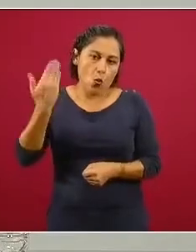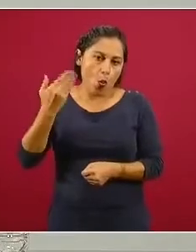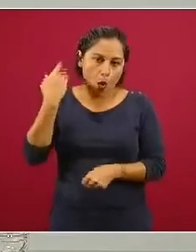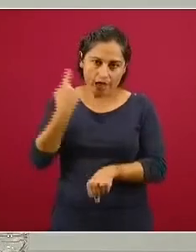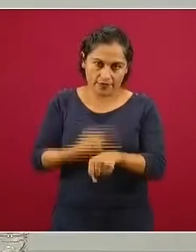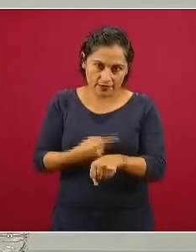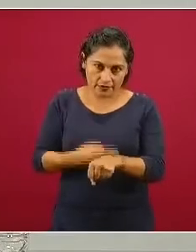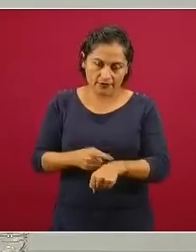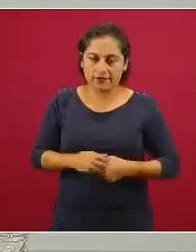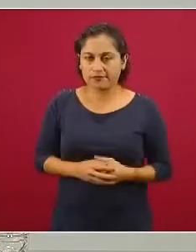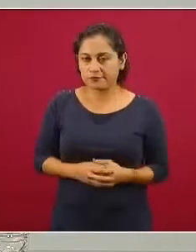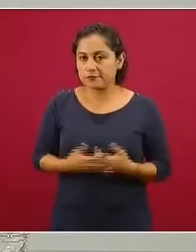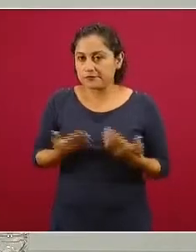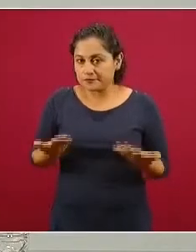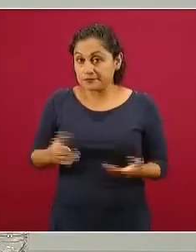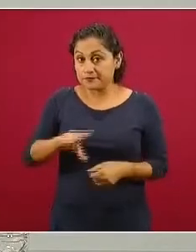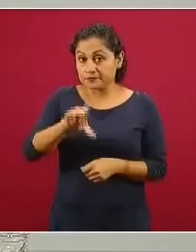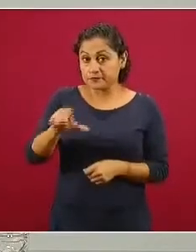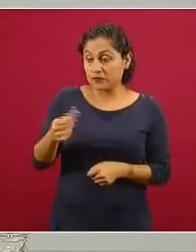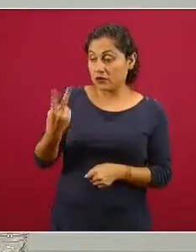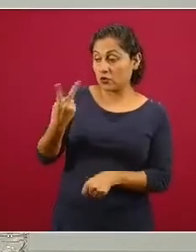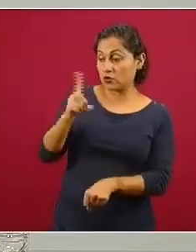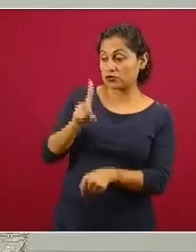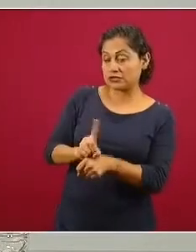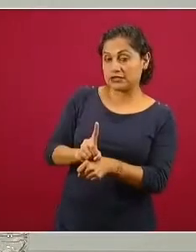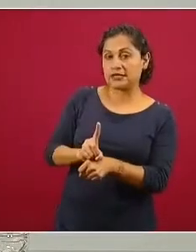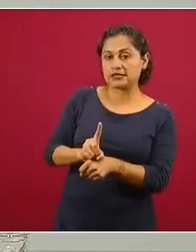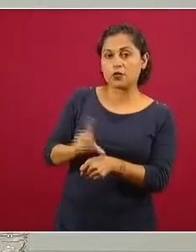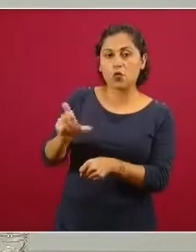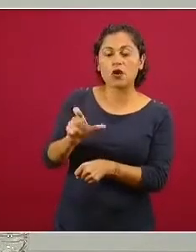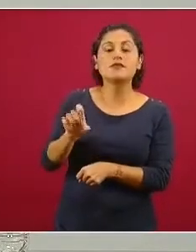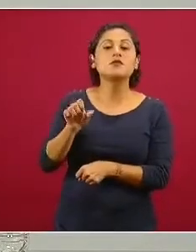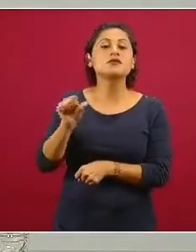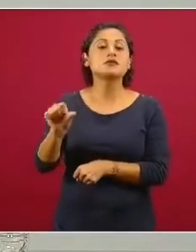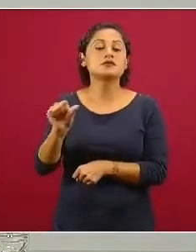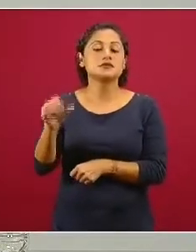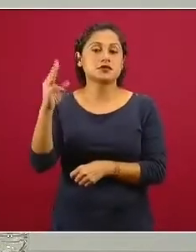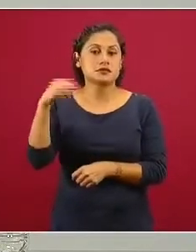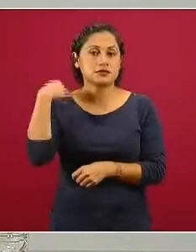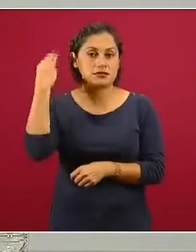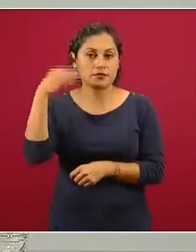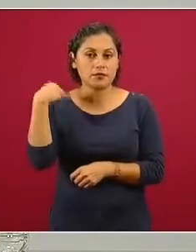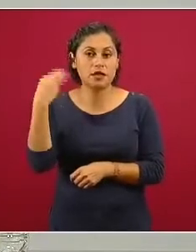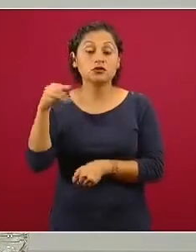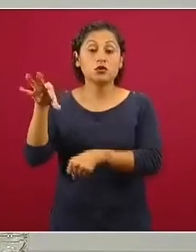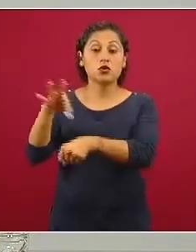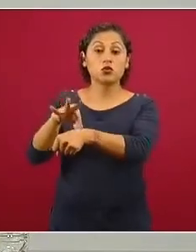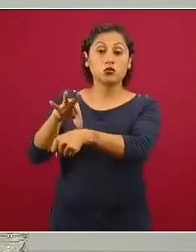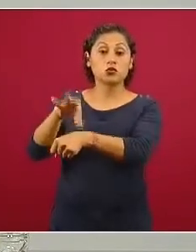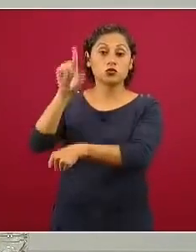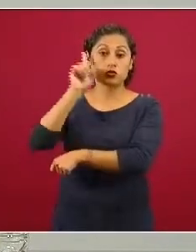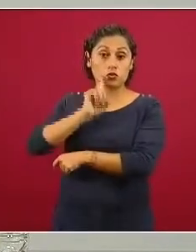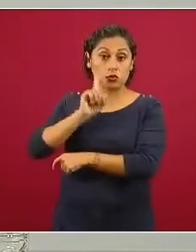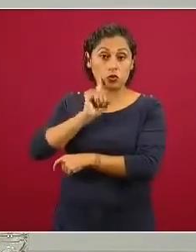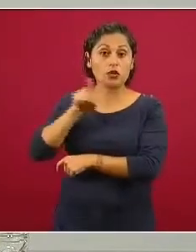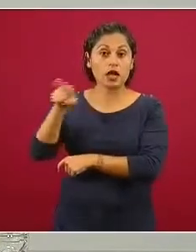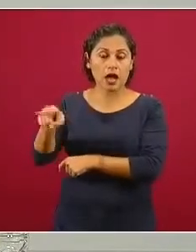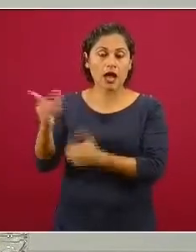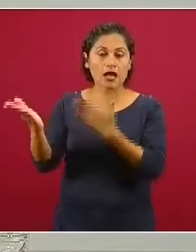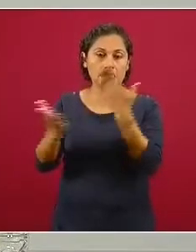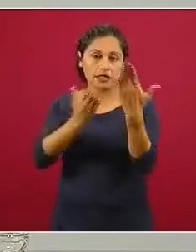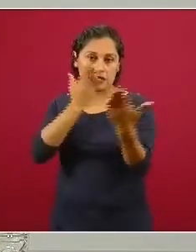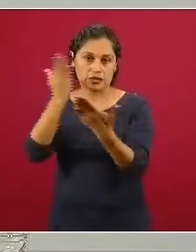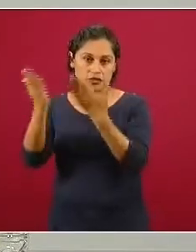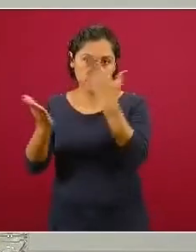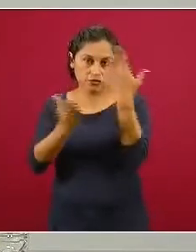Dos días después, el 16 de marzo, se hizo la doctora, que es una residente de medicina